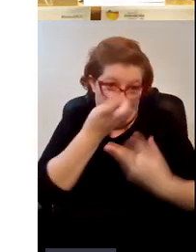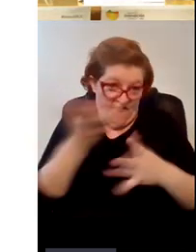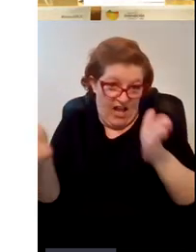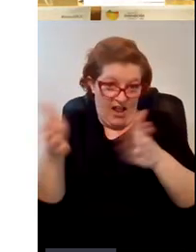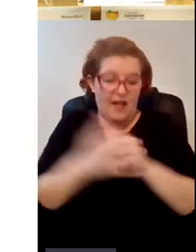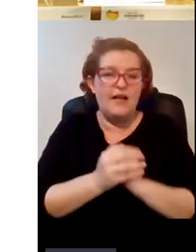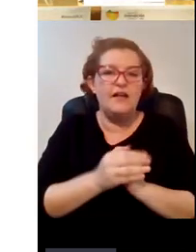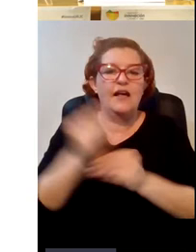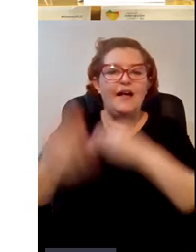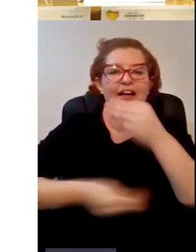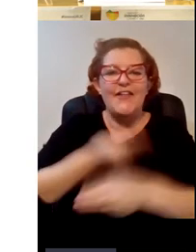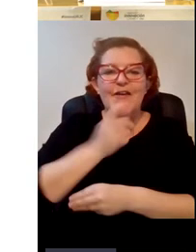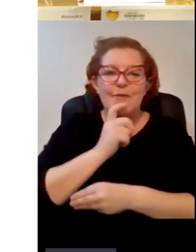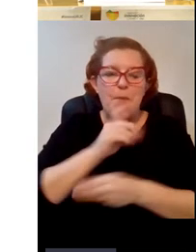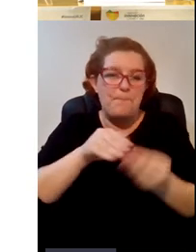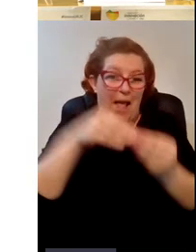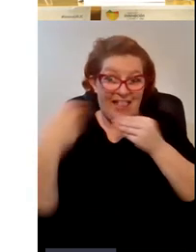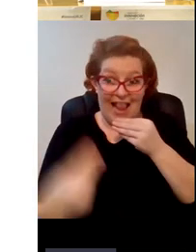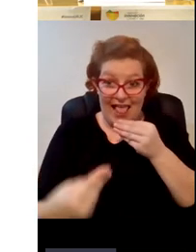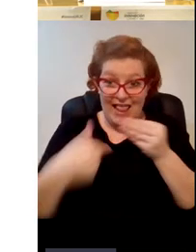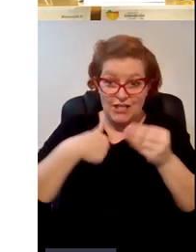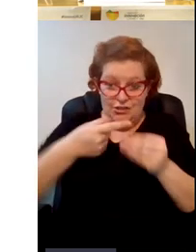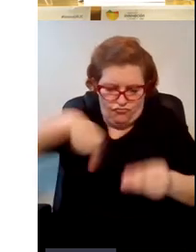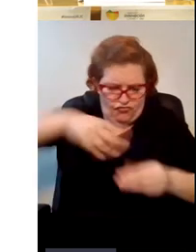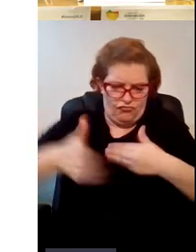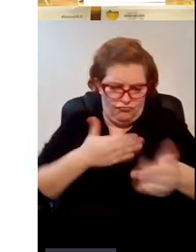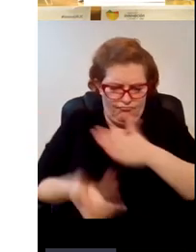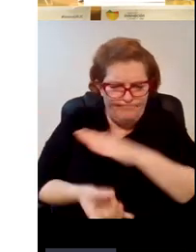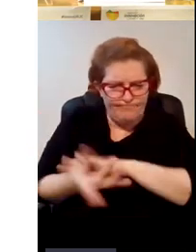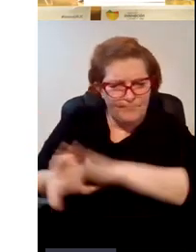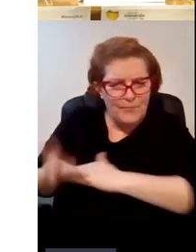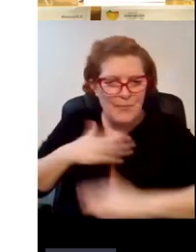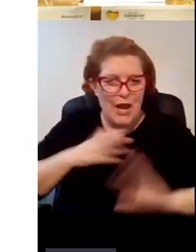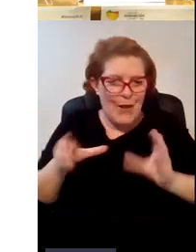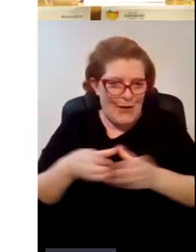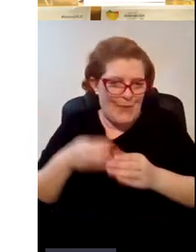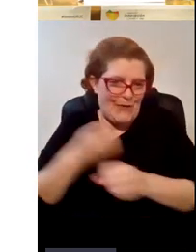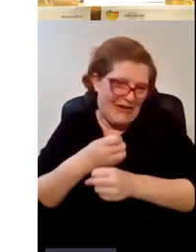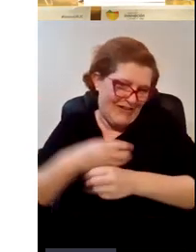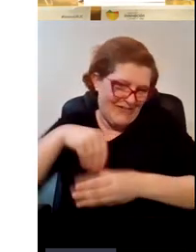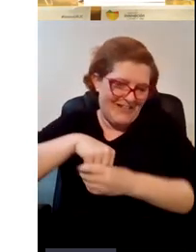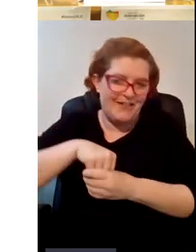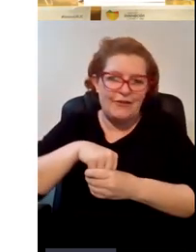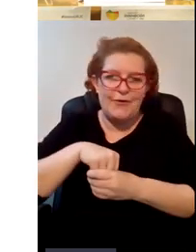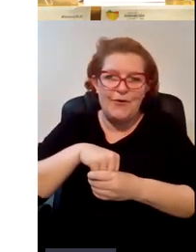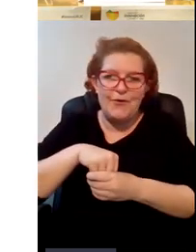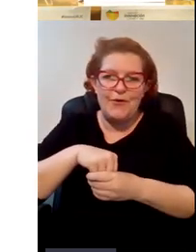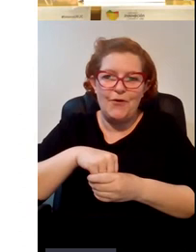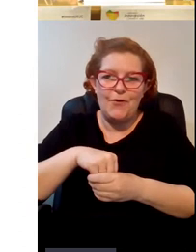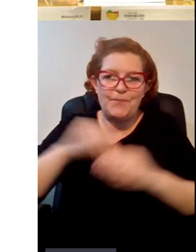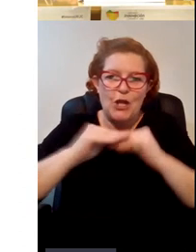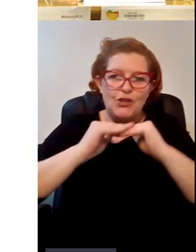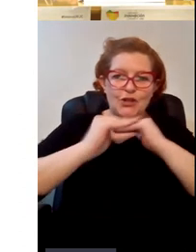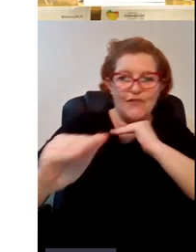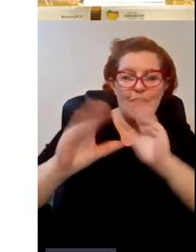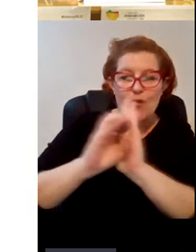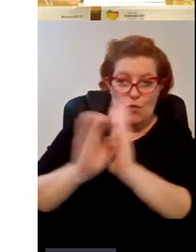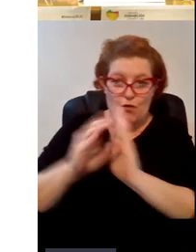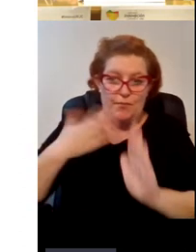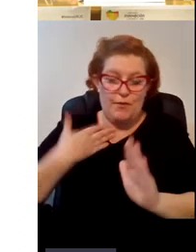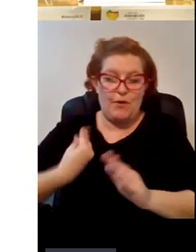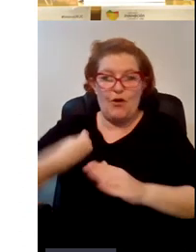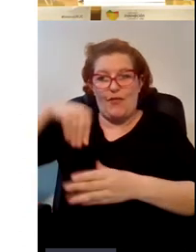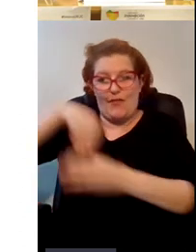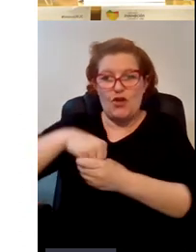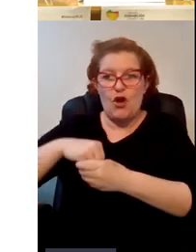lo hicimos con unos materiales que generamos desde desde el grupo de trabajo de sostenibilización curricular de cruz